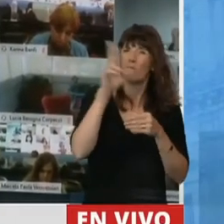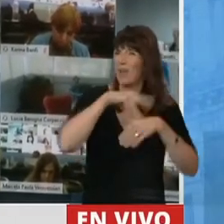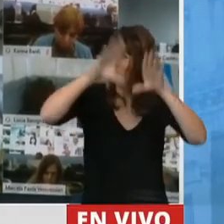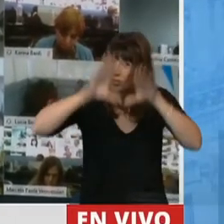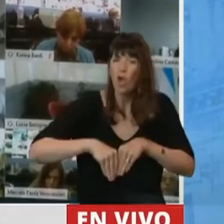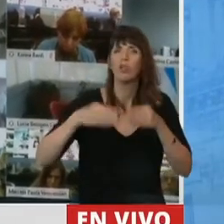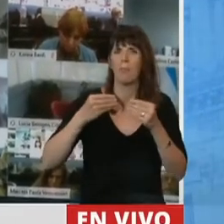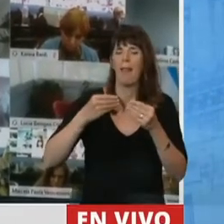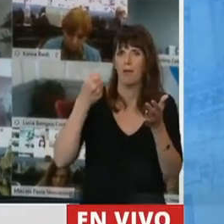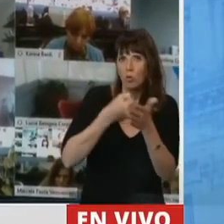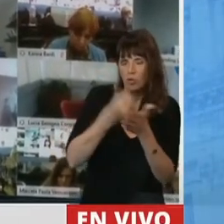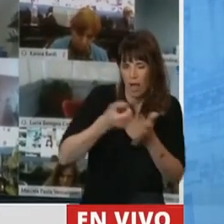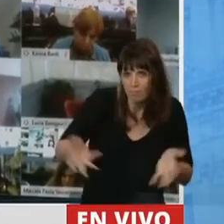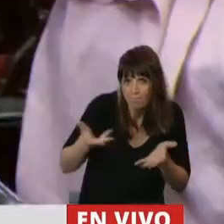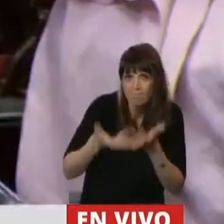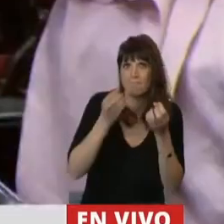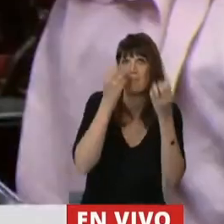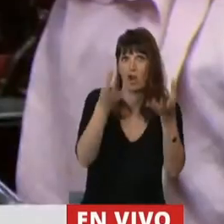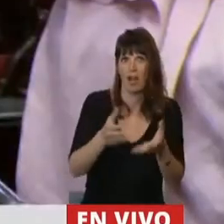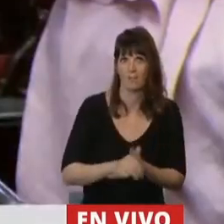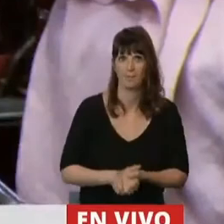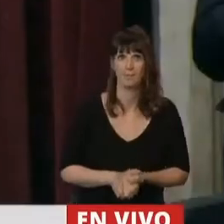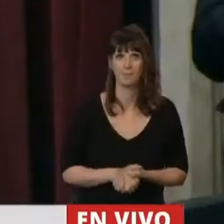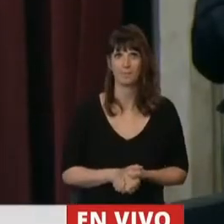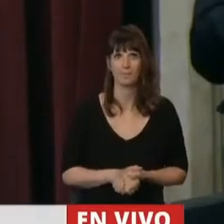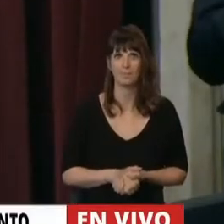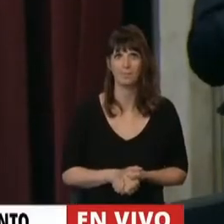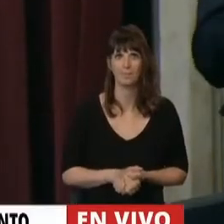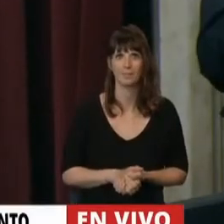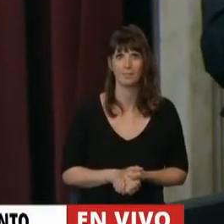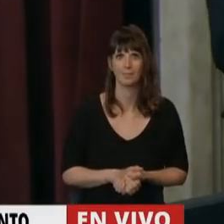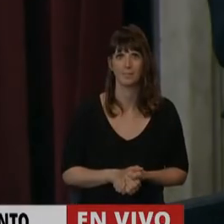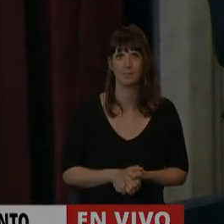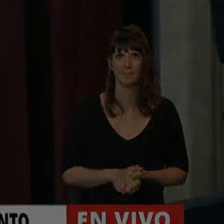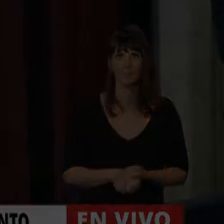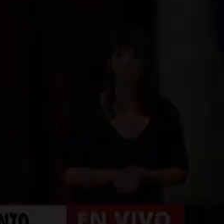todo lo que haya que llevar adelante. Gracias, Presidente. Gracias, Diputada.